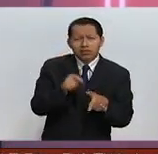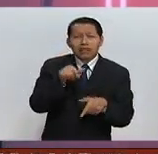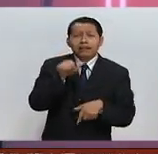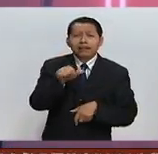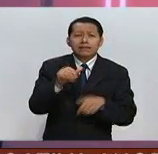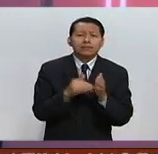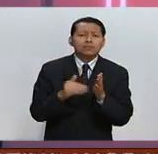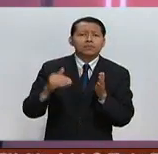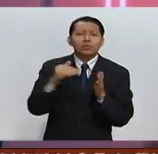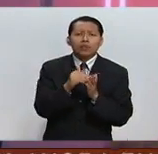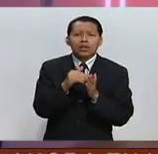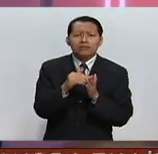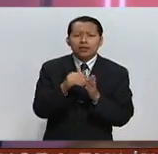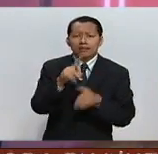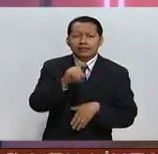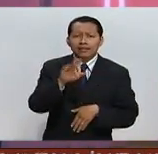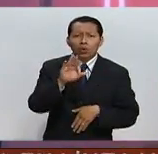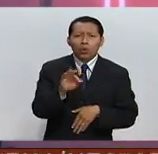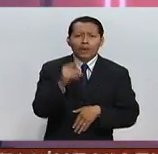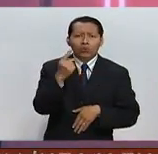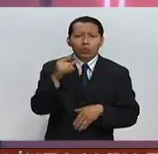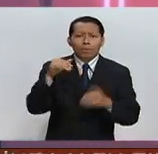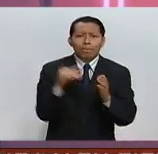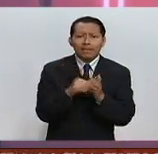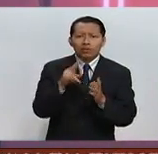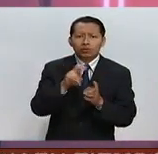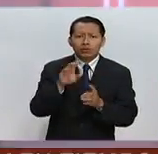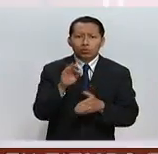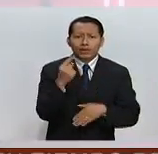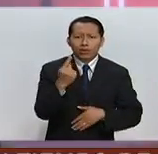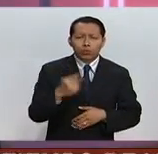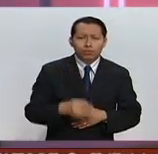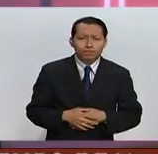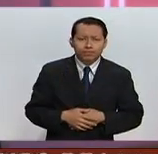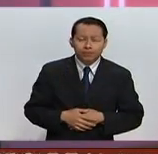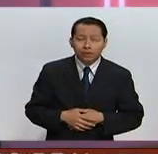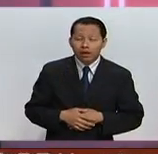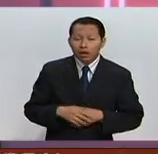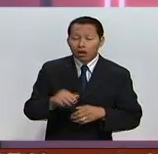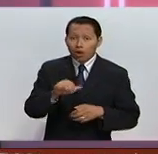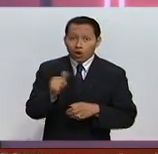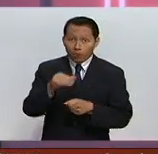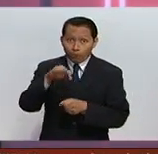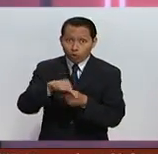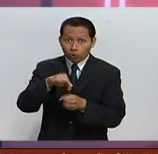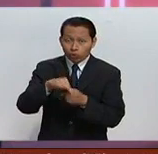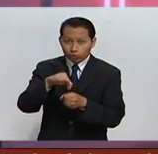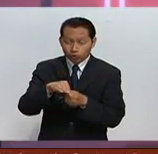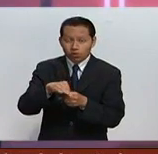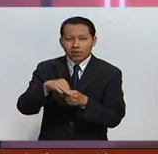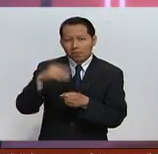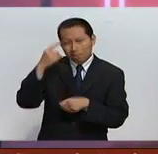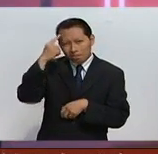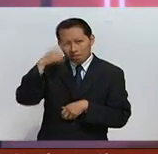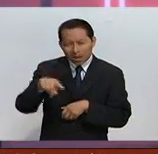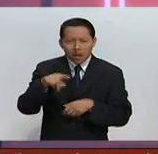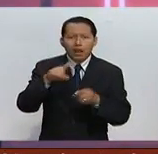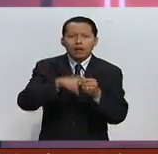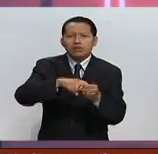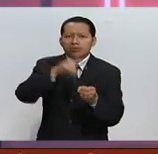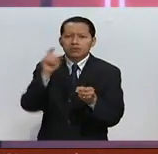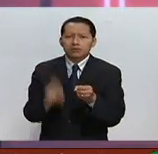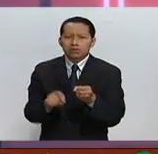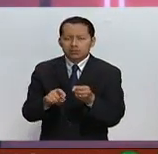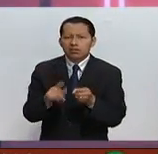16.141.241. El número total de votos emitidos a favor de la